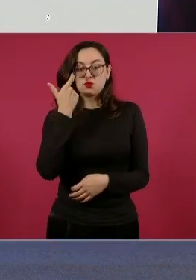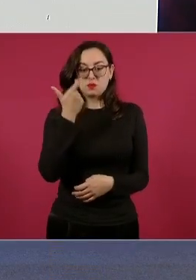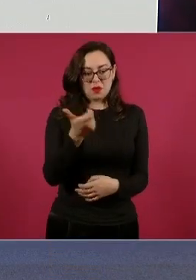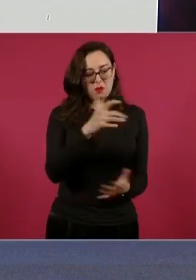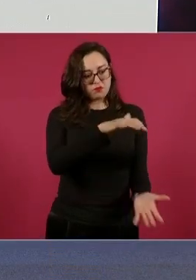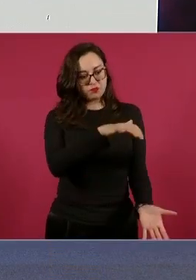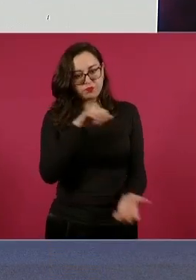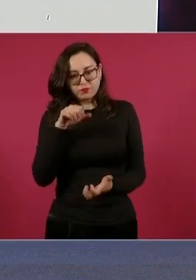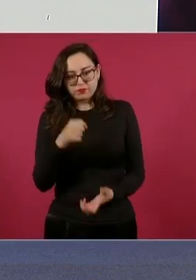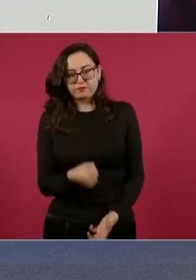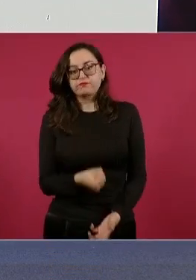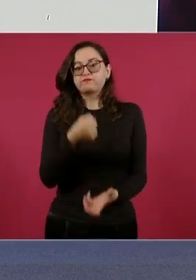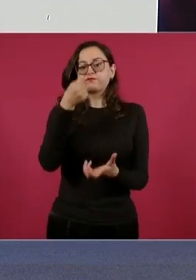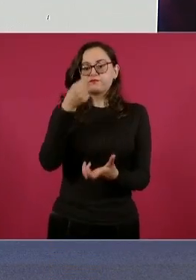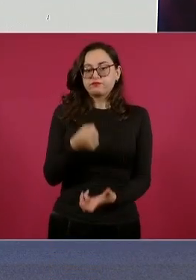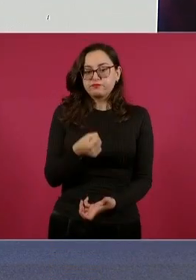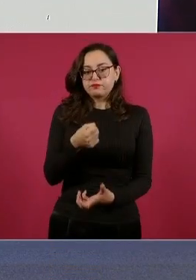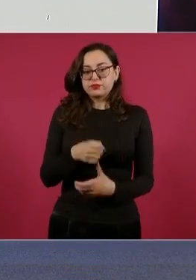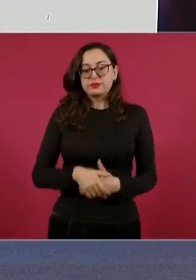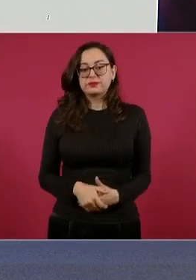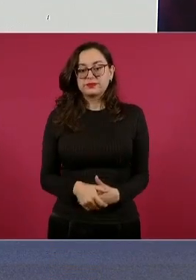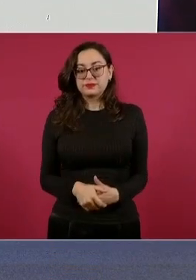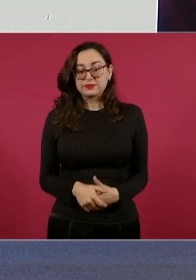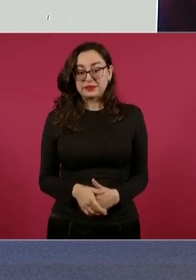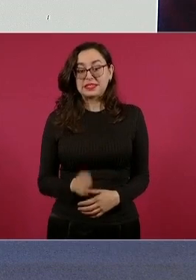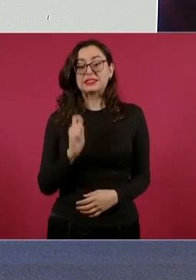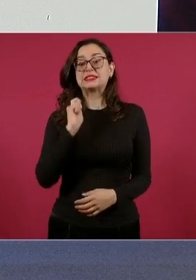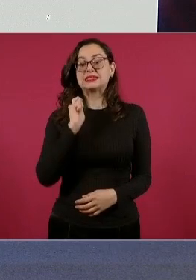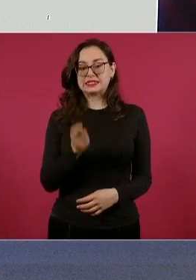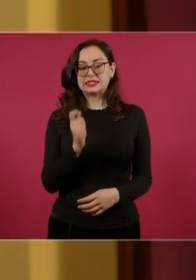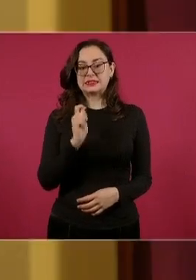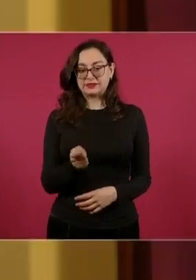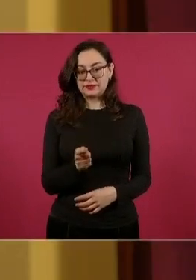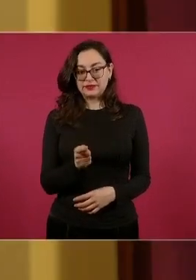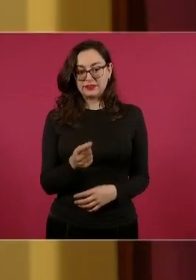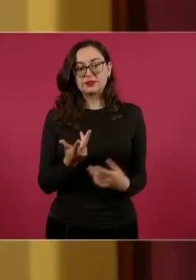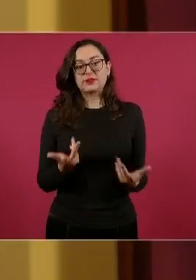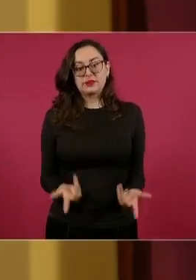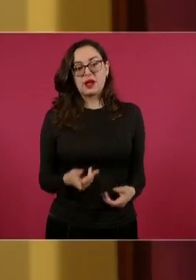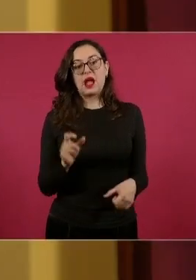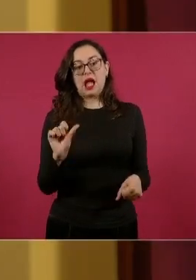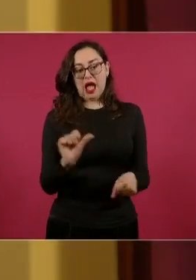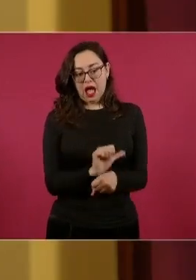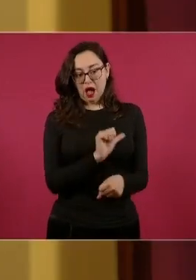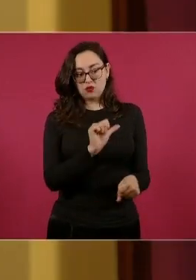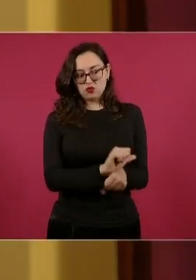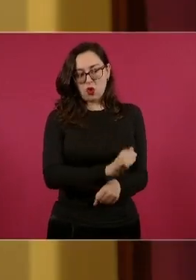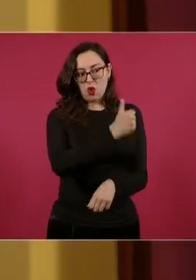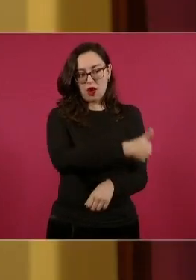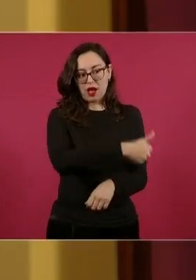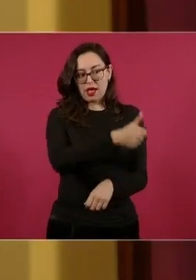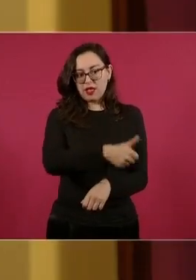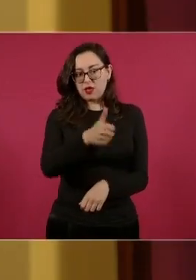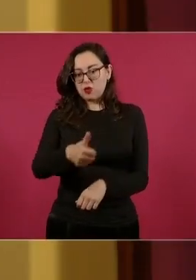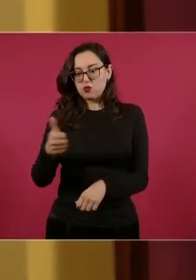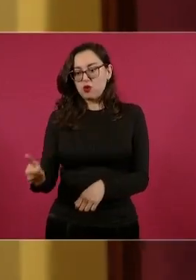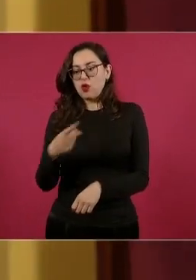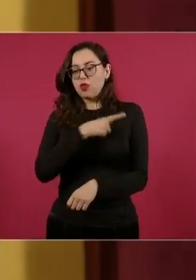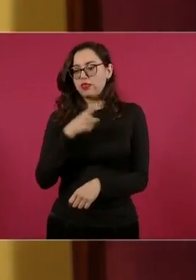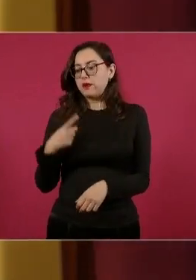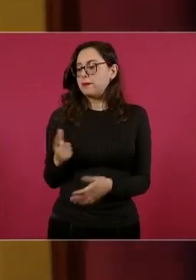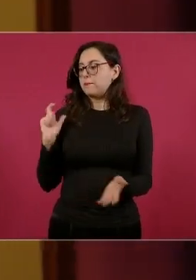significa esto? Que se tienen que pagar por la regularización de cada vehículo dos mil 500 pesos